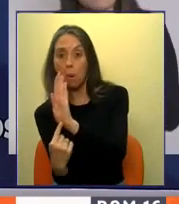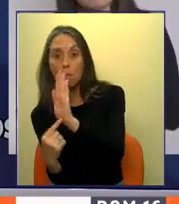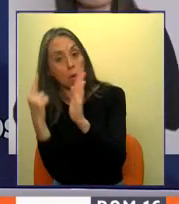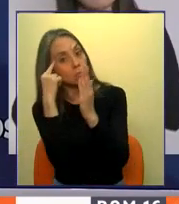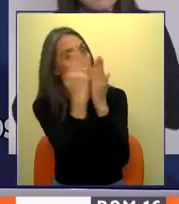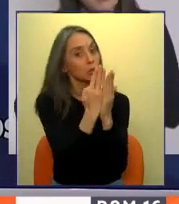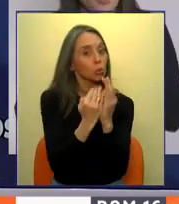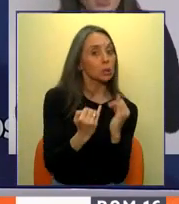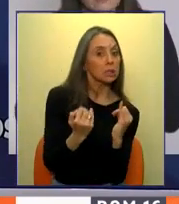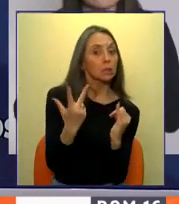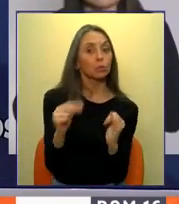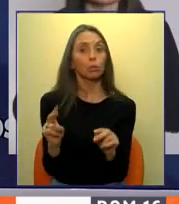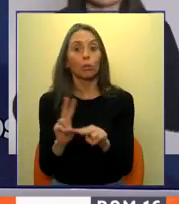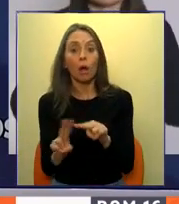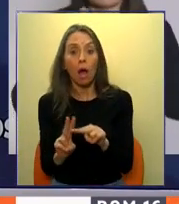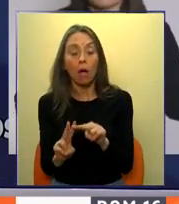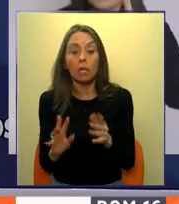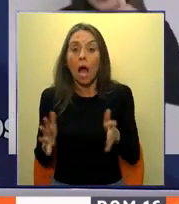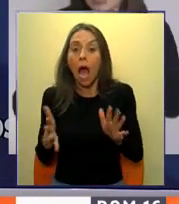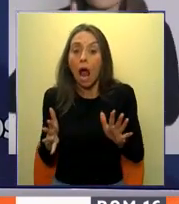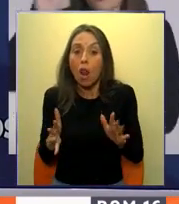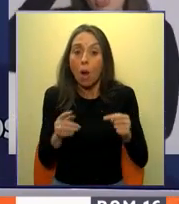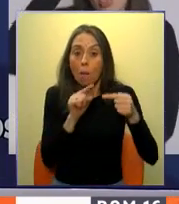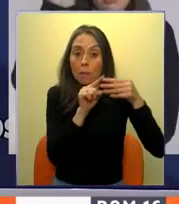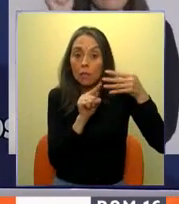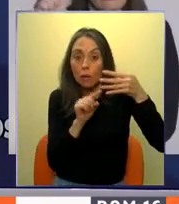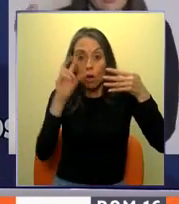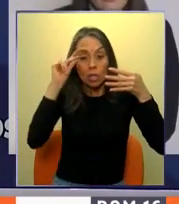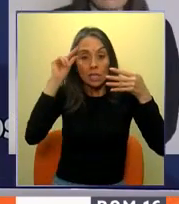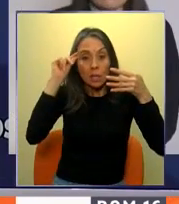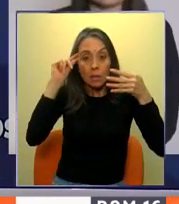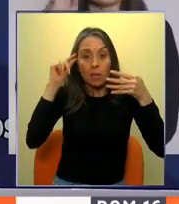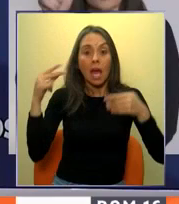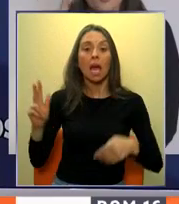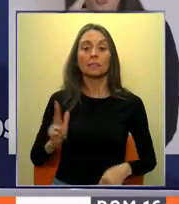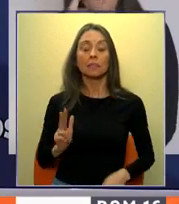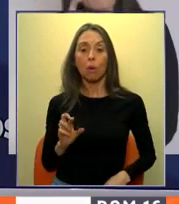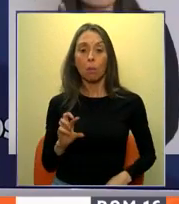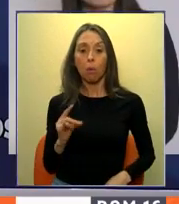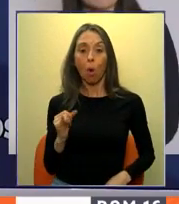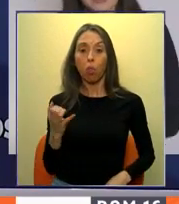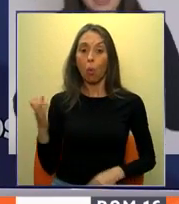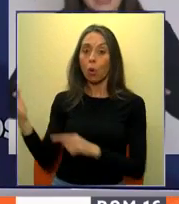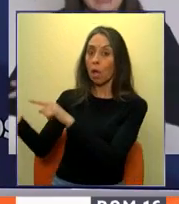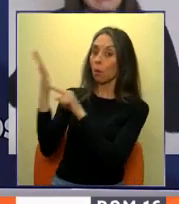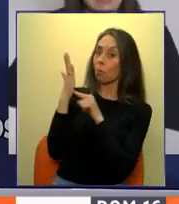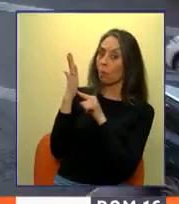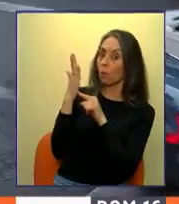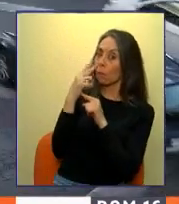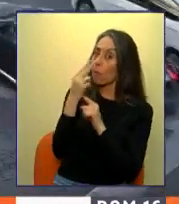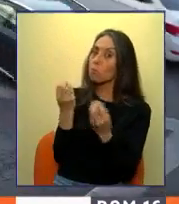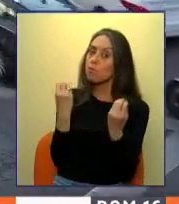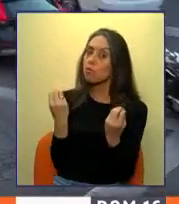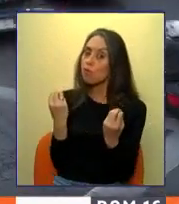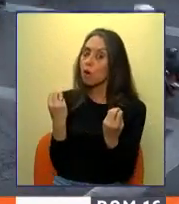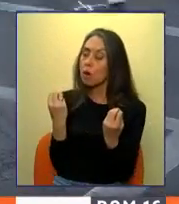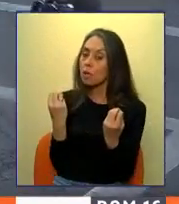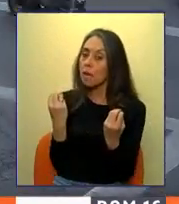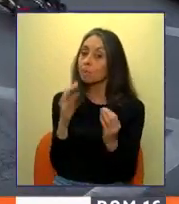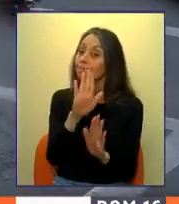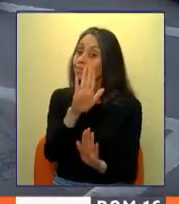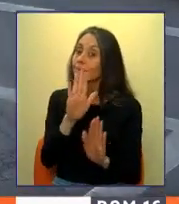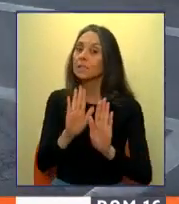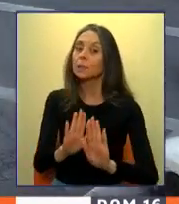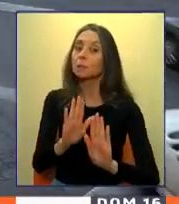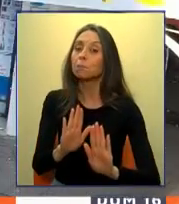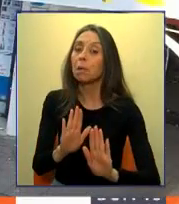probable que podamos implementar alguna de las ideas del señor Poduje, porque nos parecen muy atingentes. Habrá que esperar